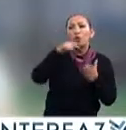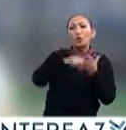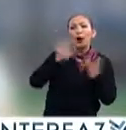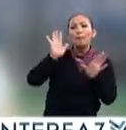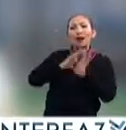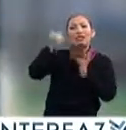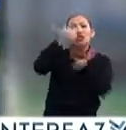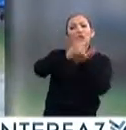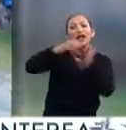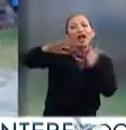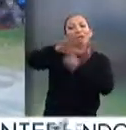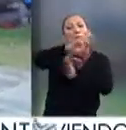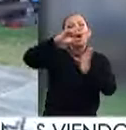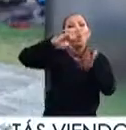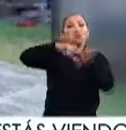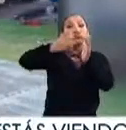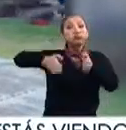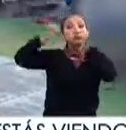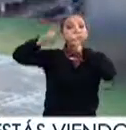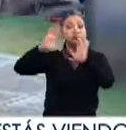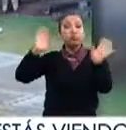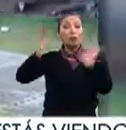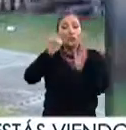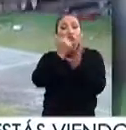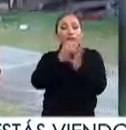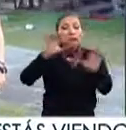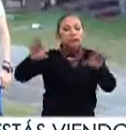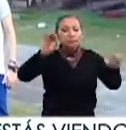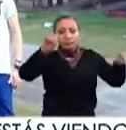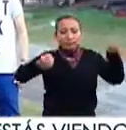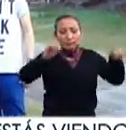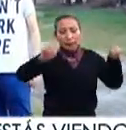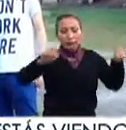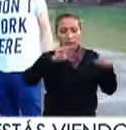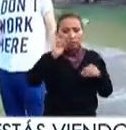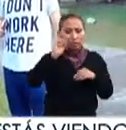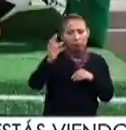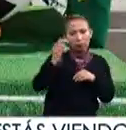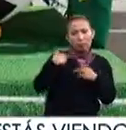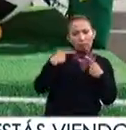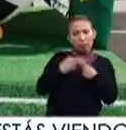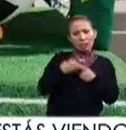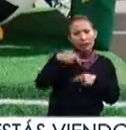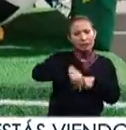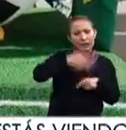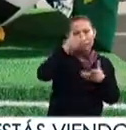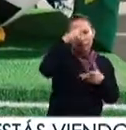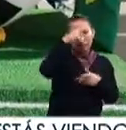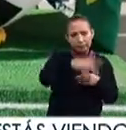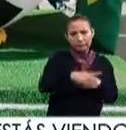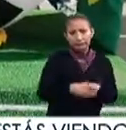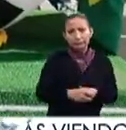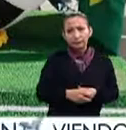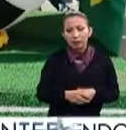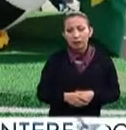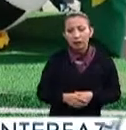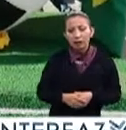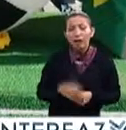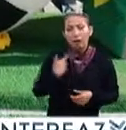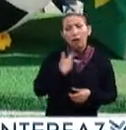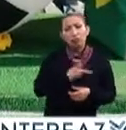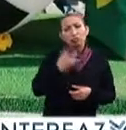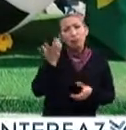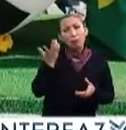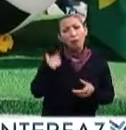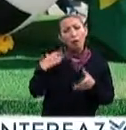más urbanístico que arquitectónico, entonces eso contrarrestó lo que yo estoy haciendo aquí en México y me